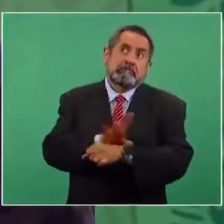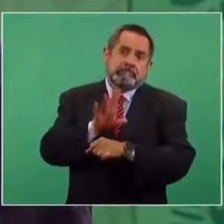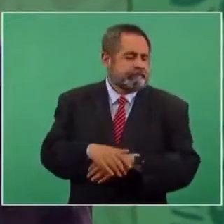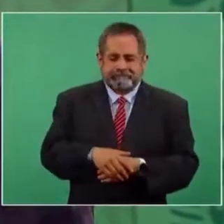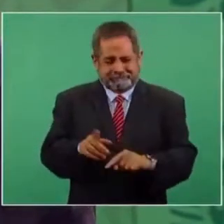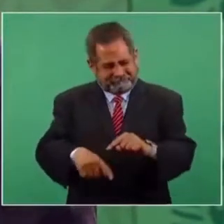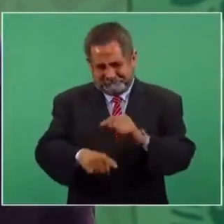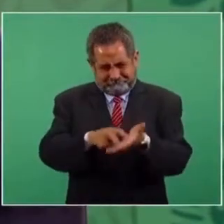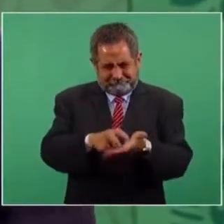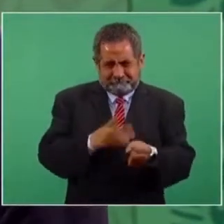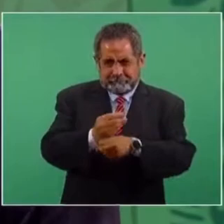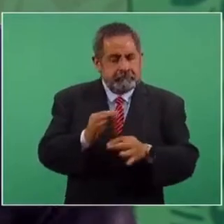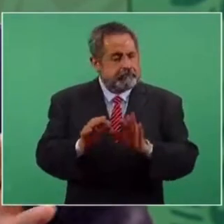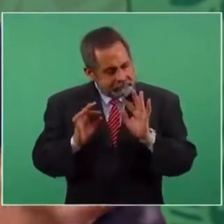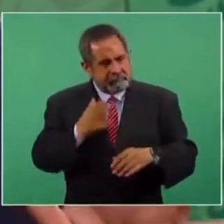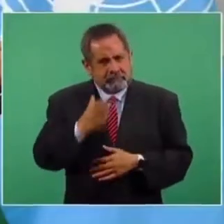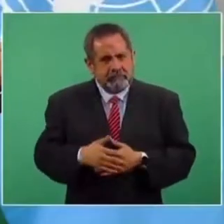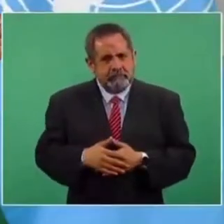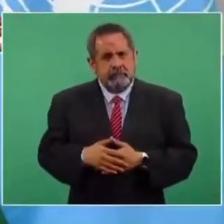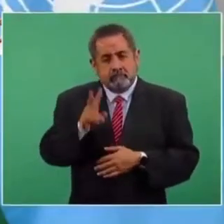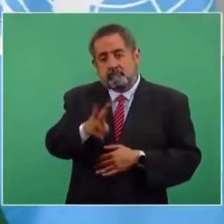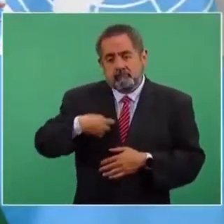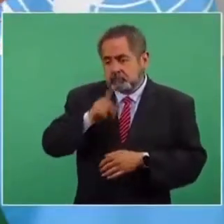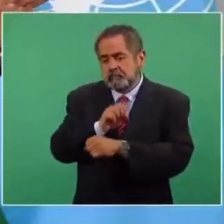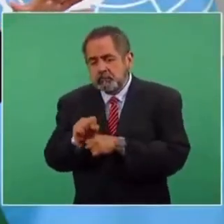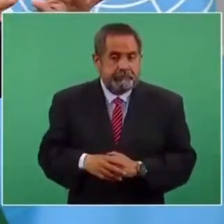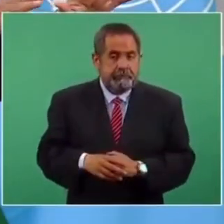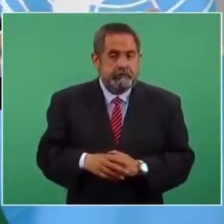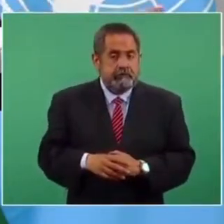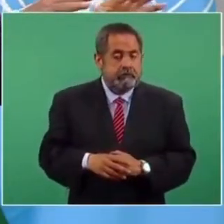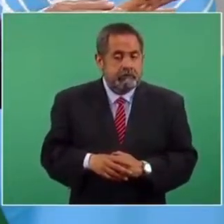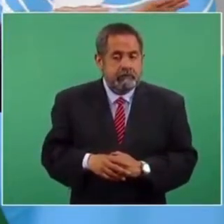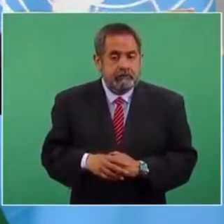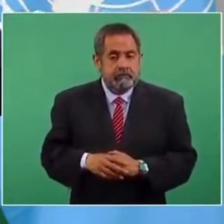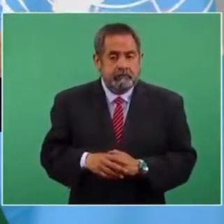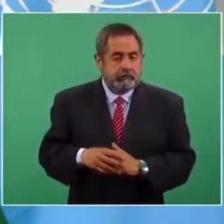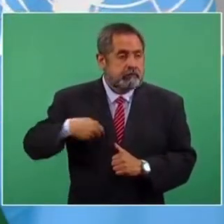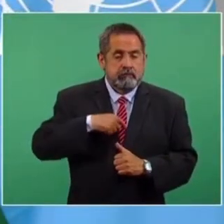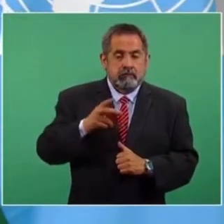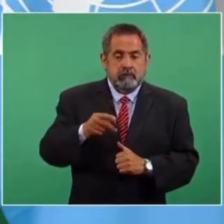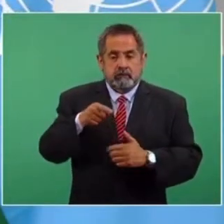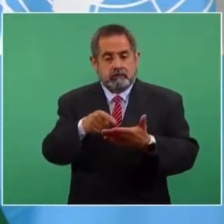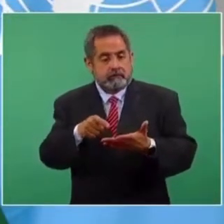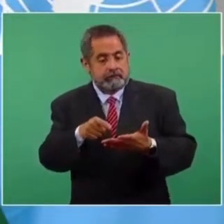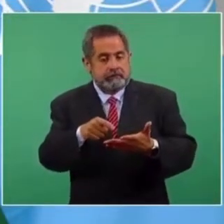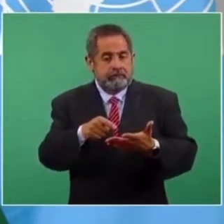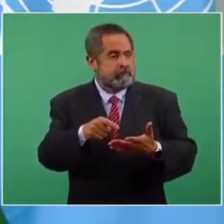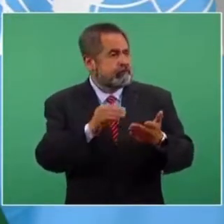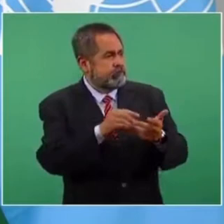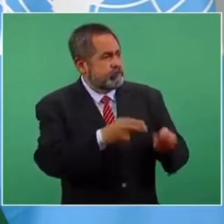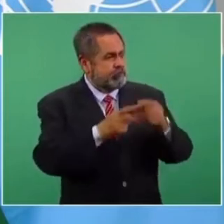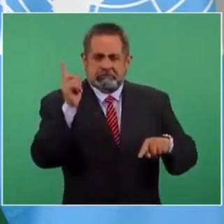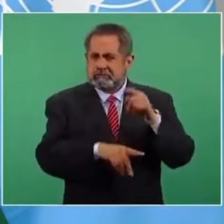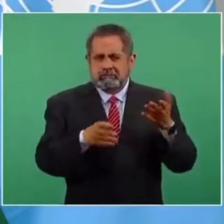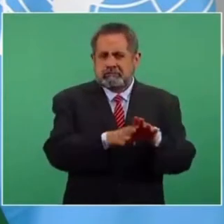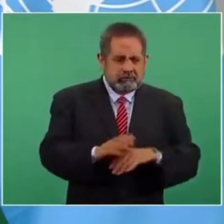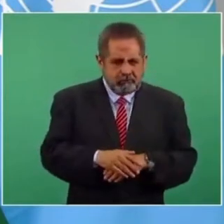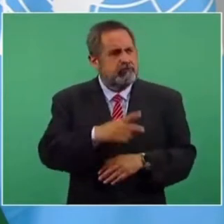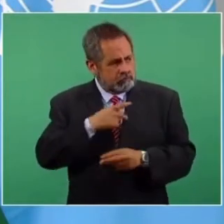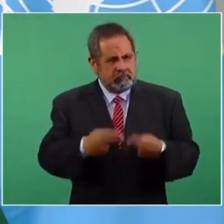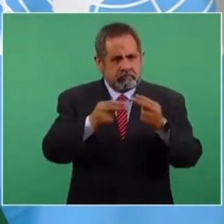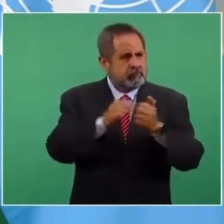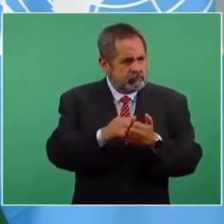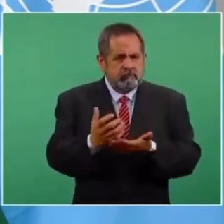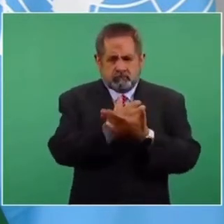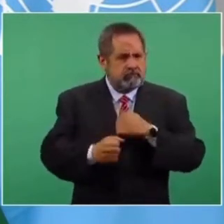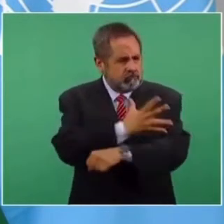energética, que es una actitud moderada sin que se cancele la posibilidad de que continúen haciendo negocios lícitos y